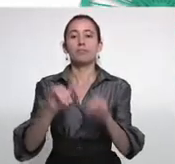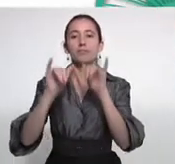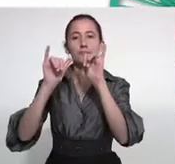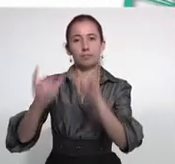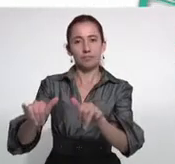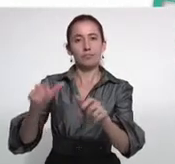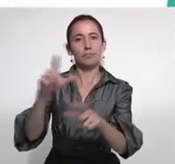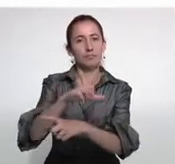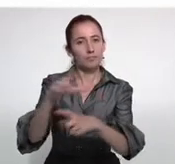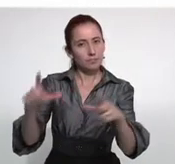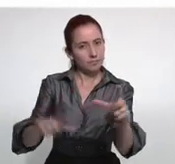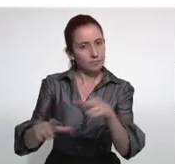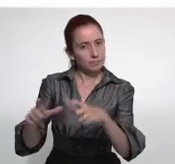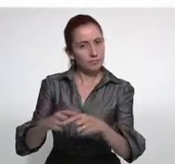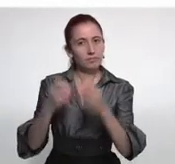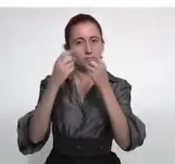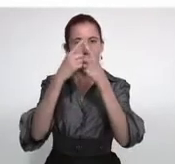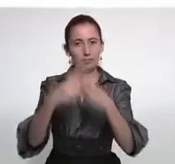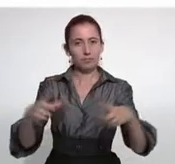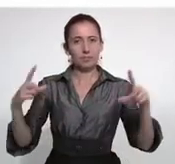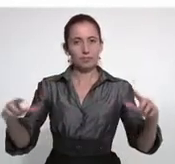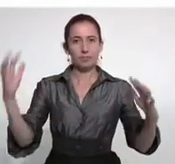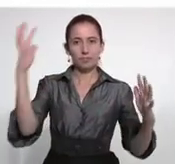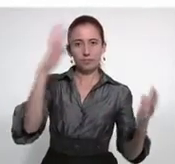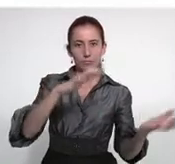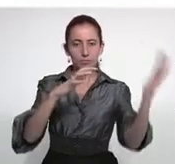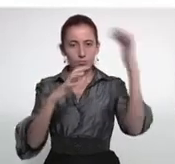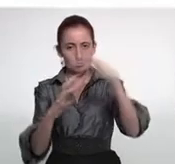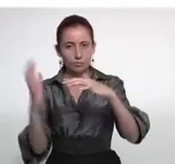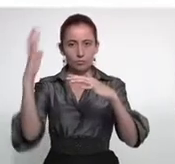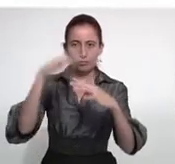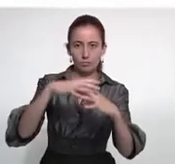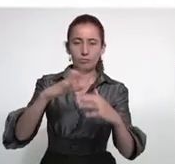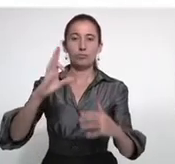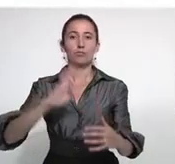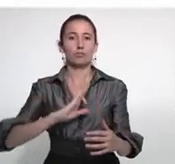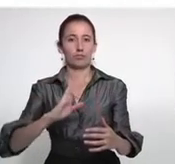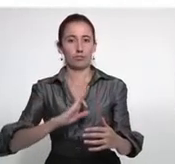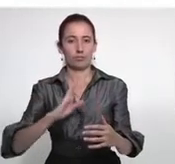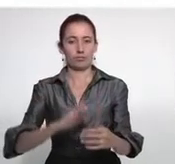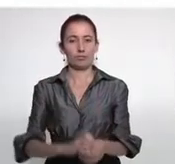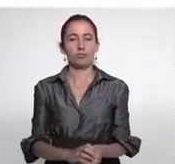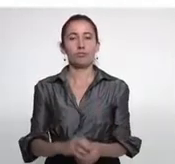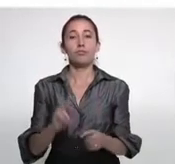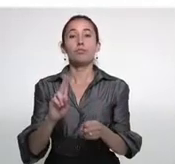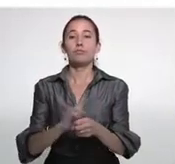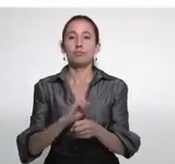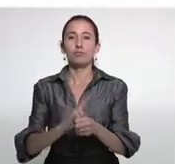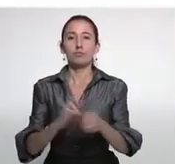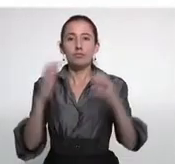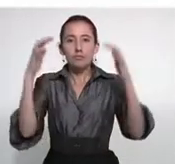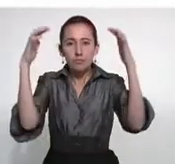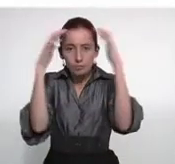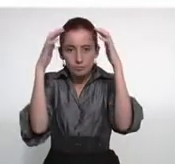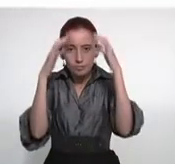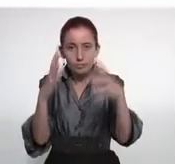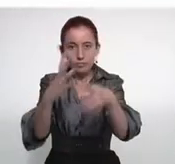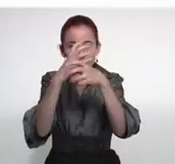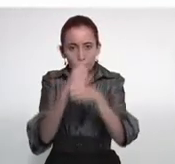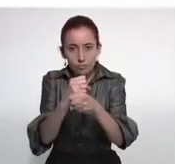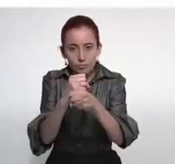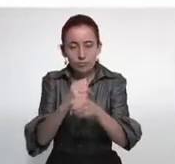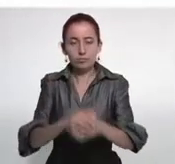Ubíquese en áreas seguras libres de caídas de objetos que representen peligro con la técnica que se debe emplear. Agáchate,